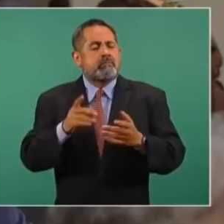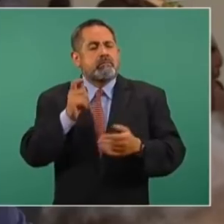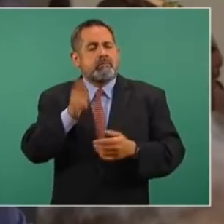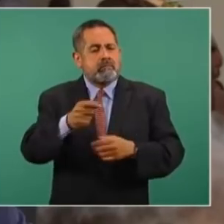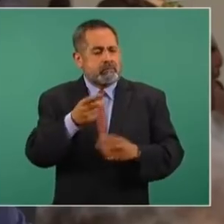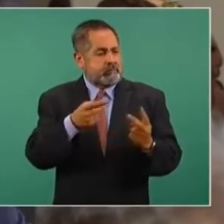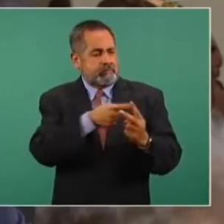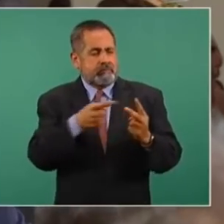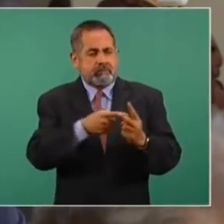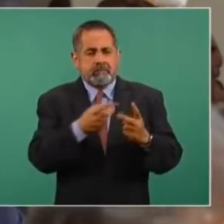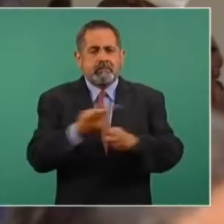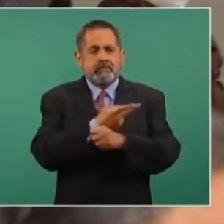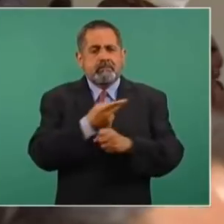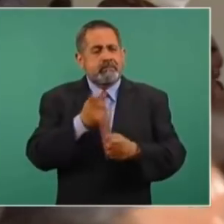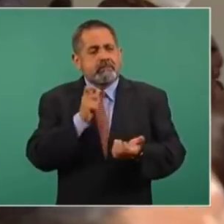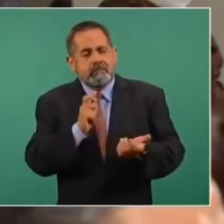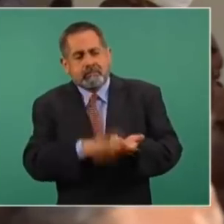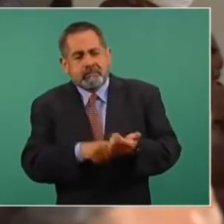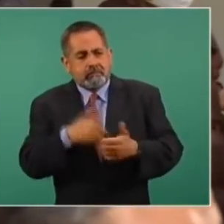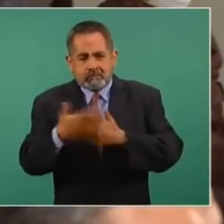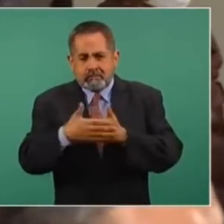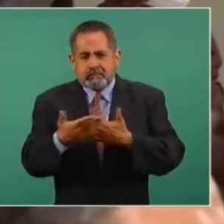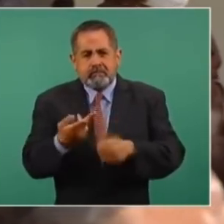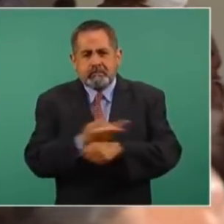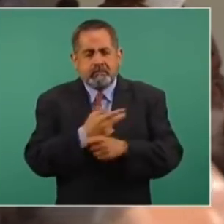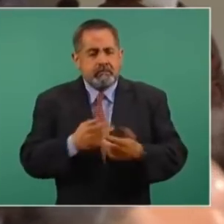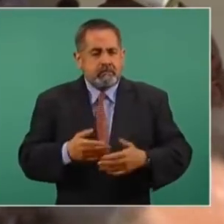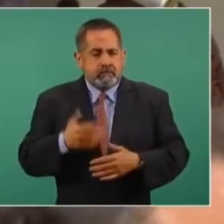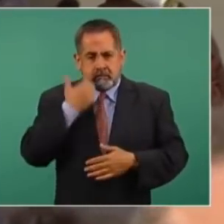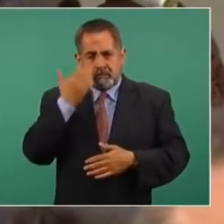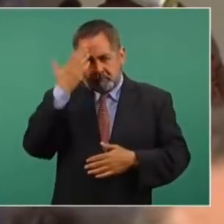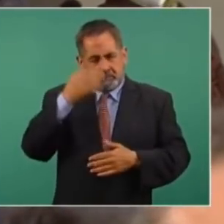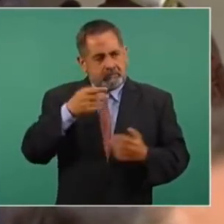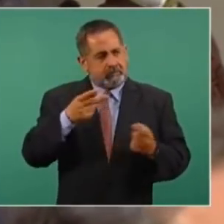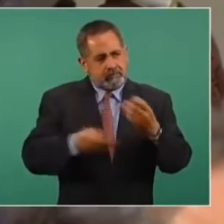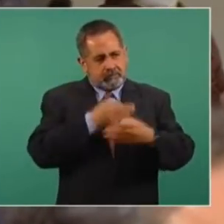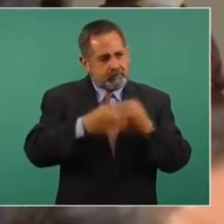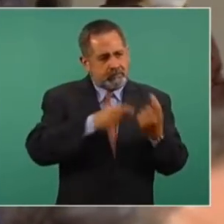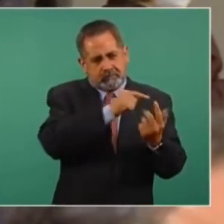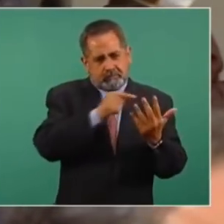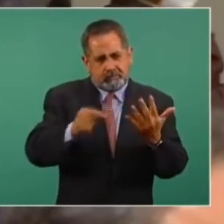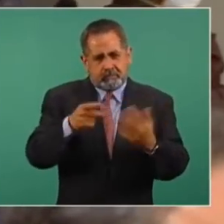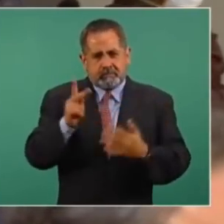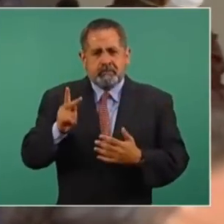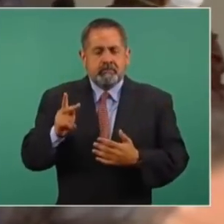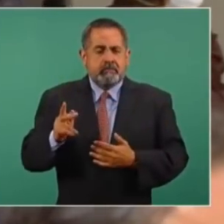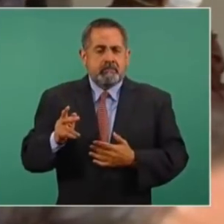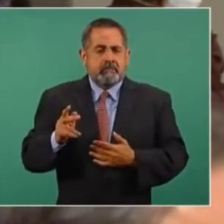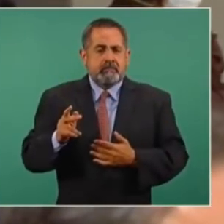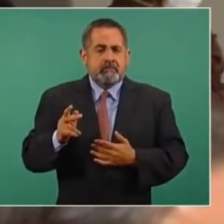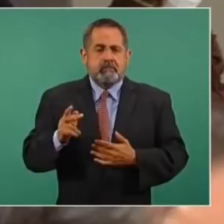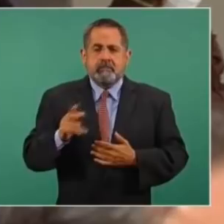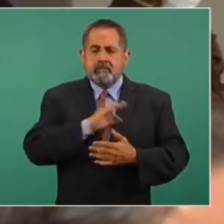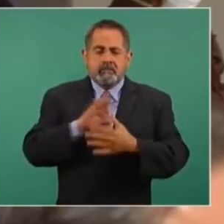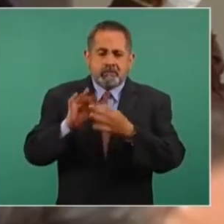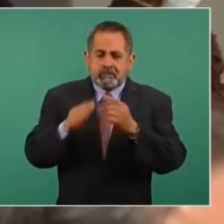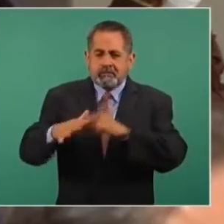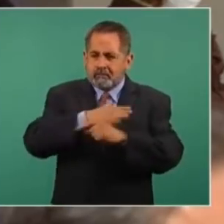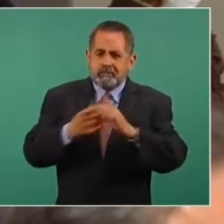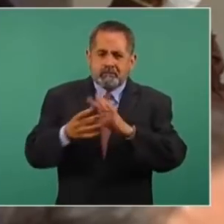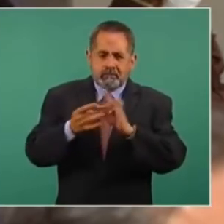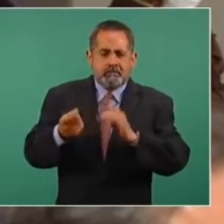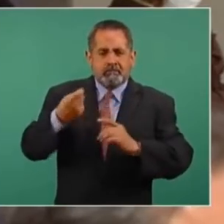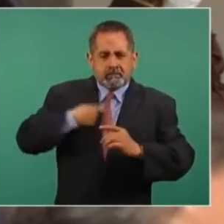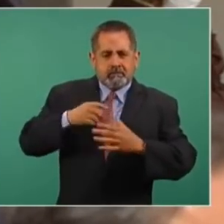situación de estos casos. Concretamente, yo quisiera preguntar, por supuesto, el de todos, pero no sé si pudiera darnos contexto al